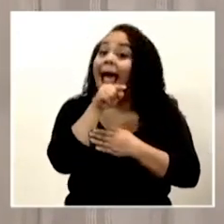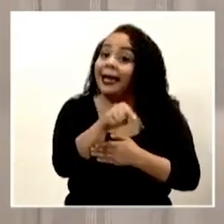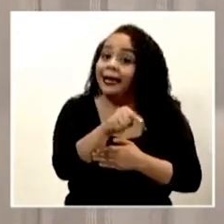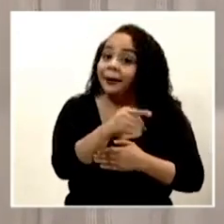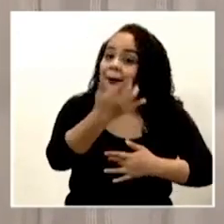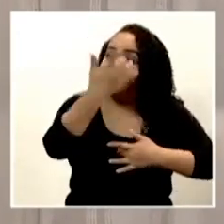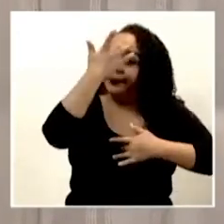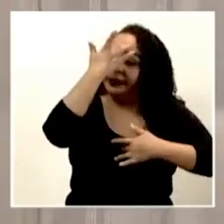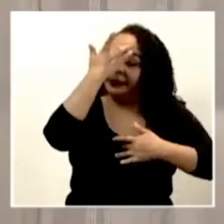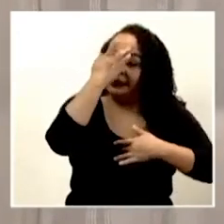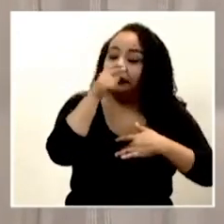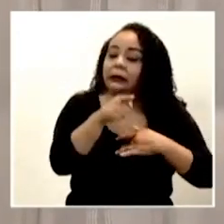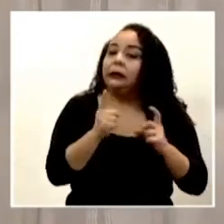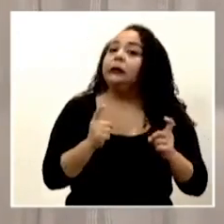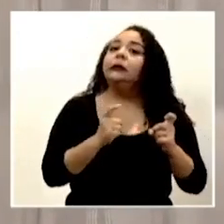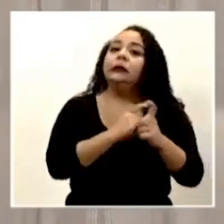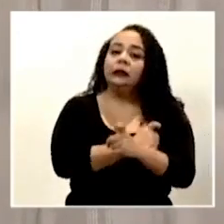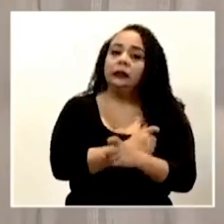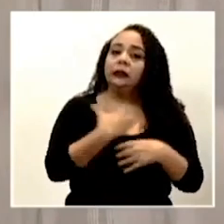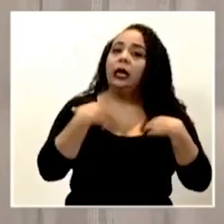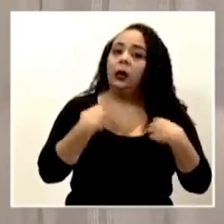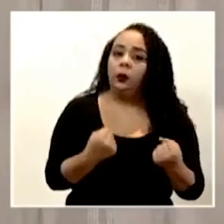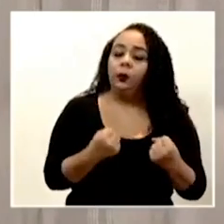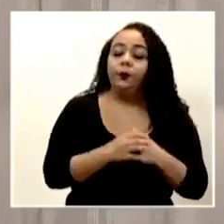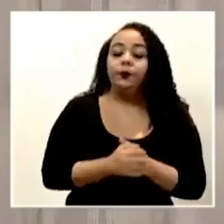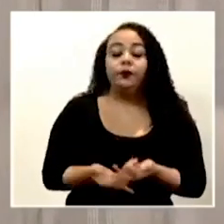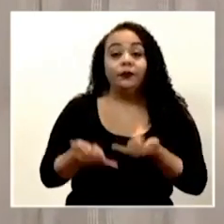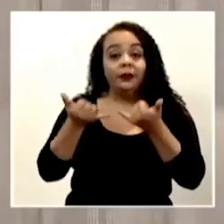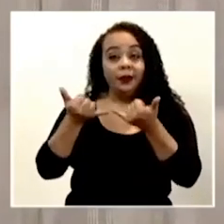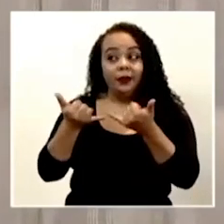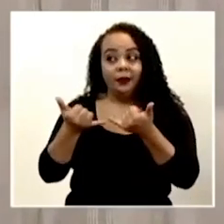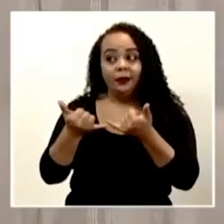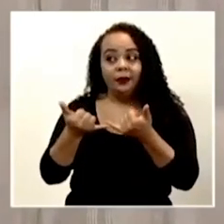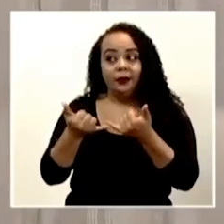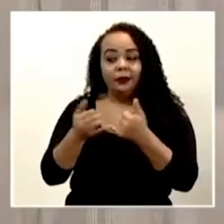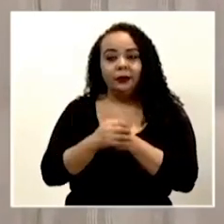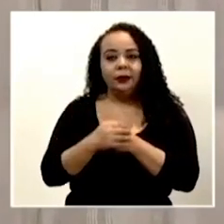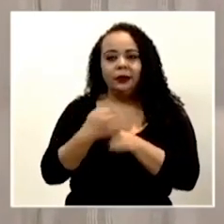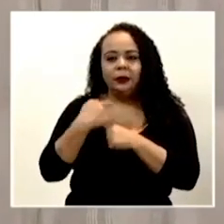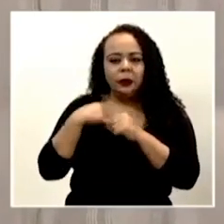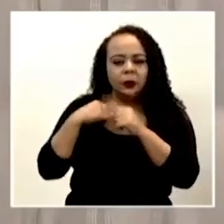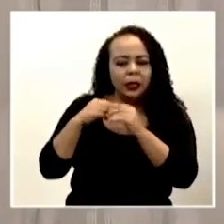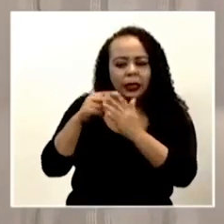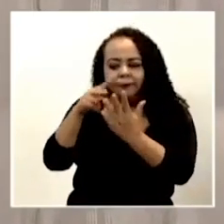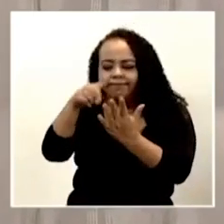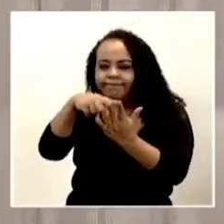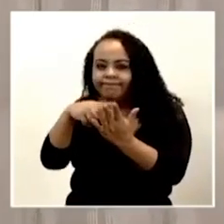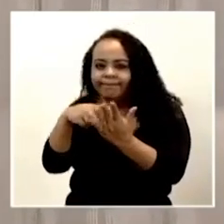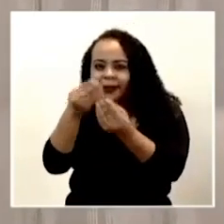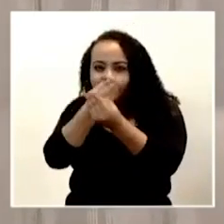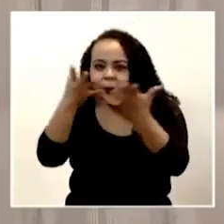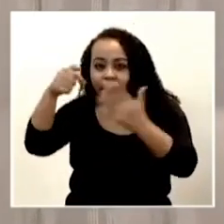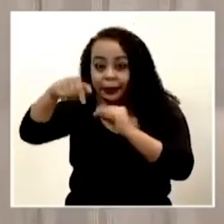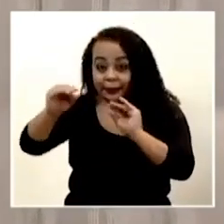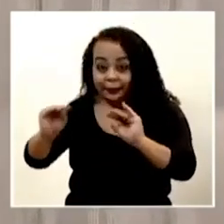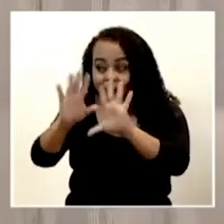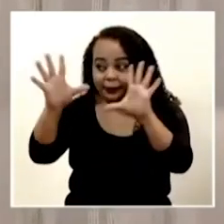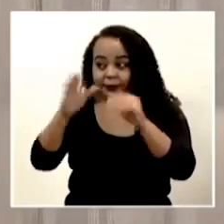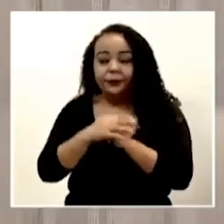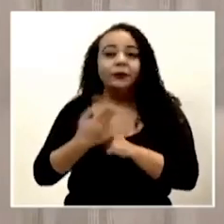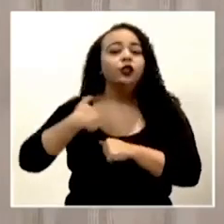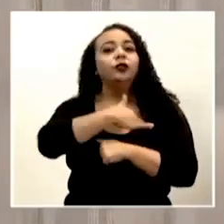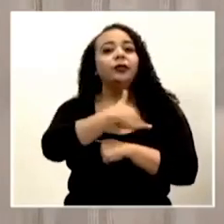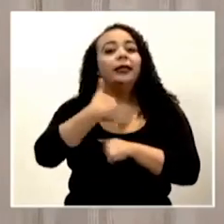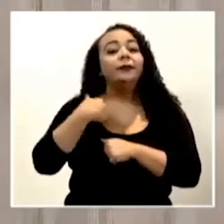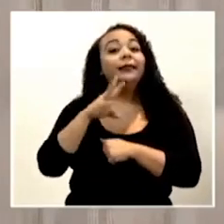pacientes que se complicaron. En este momento, voy a, este, nada más repasar el informe de hoy, de esta mañana. Nosotros tenemos